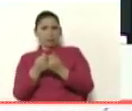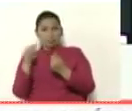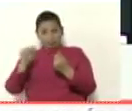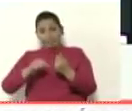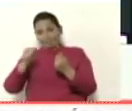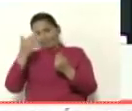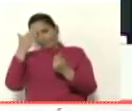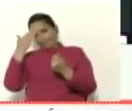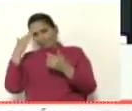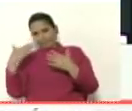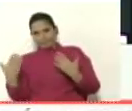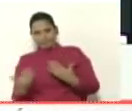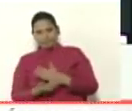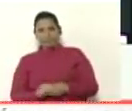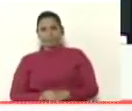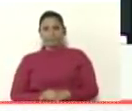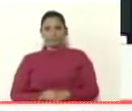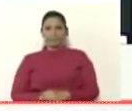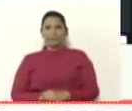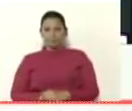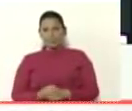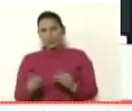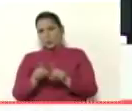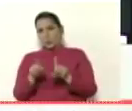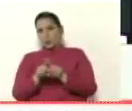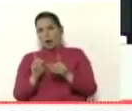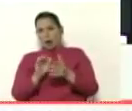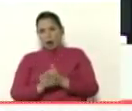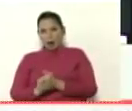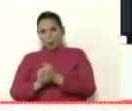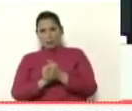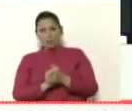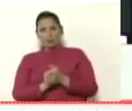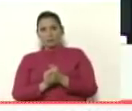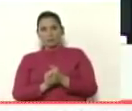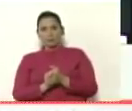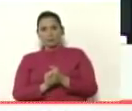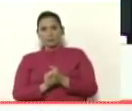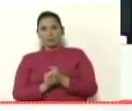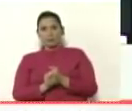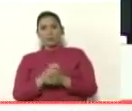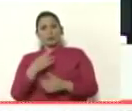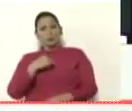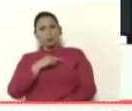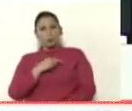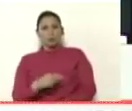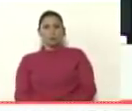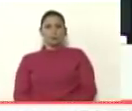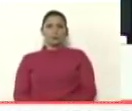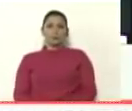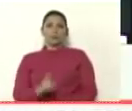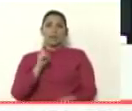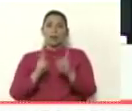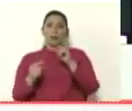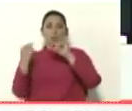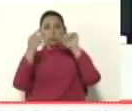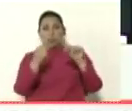sabía o sea que era cómplice y hemos seleccionado algunos tweets